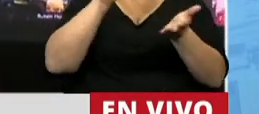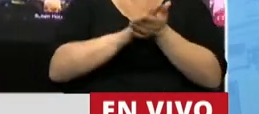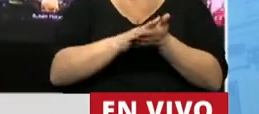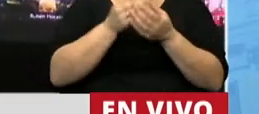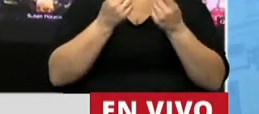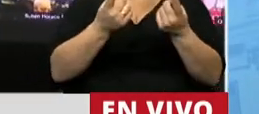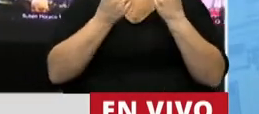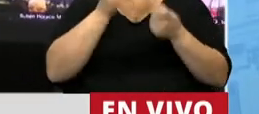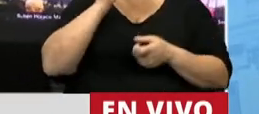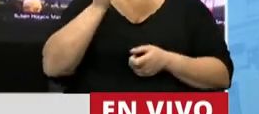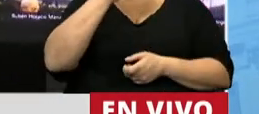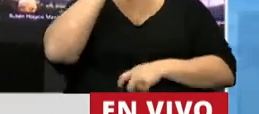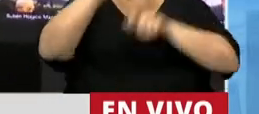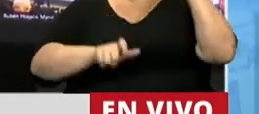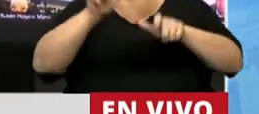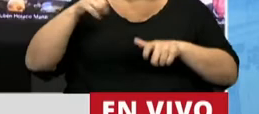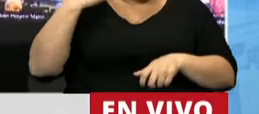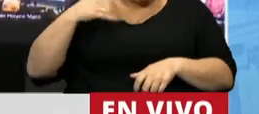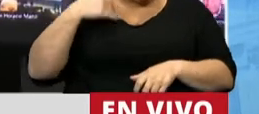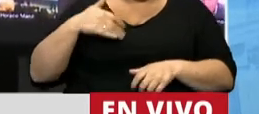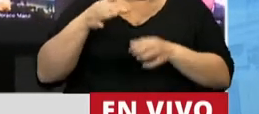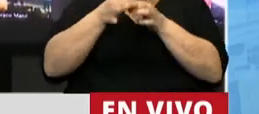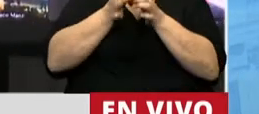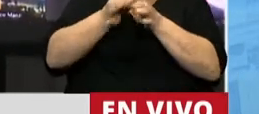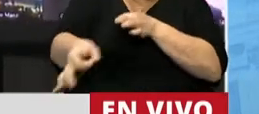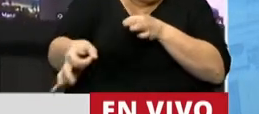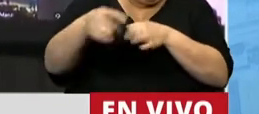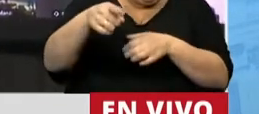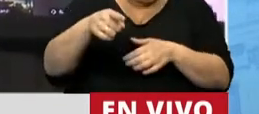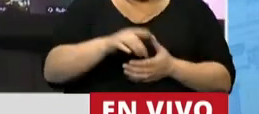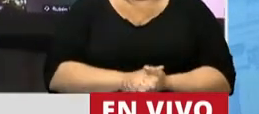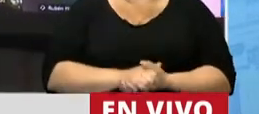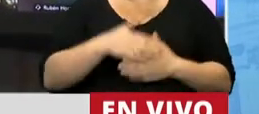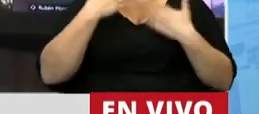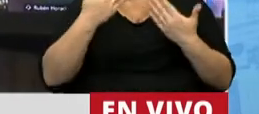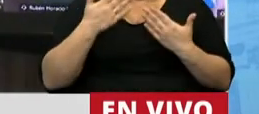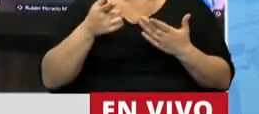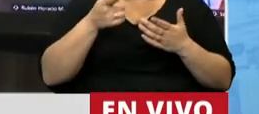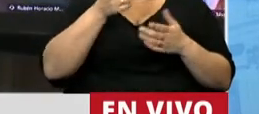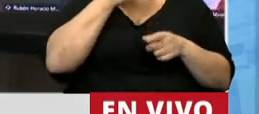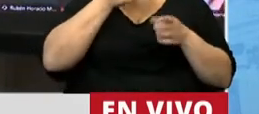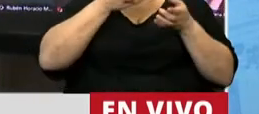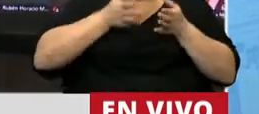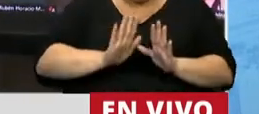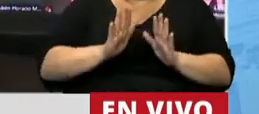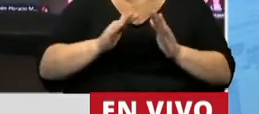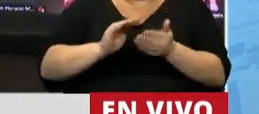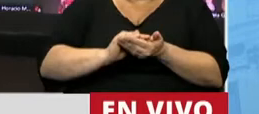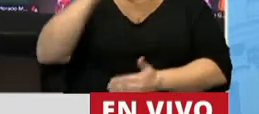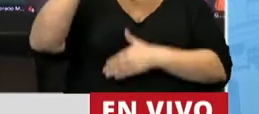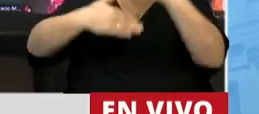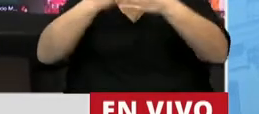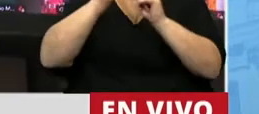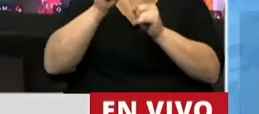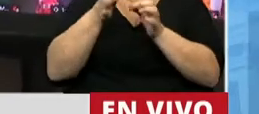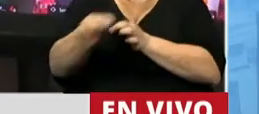de que aquel argentino del interior profundo pueda nacer, desarrollarse y morir